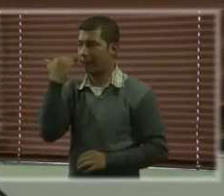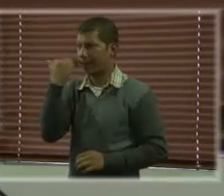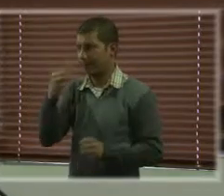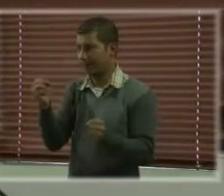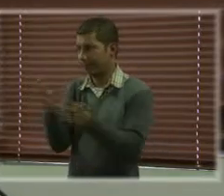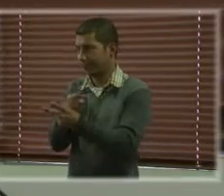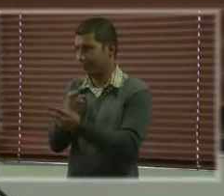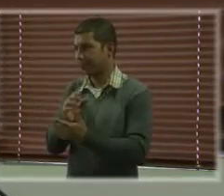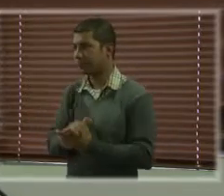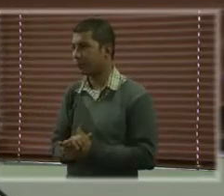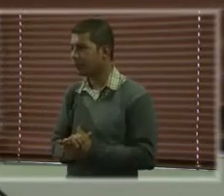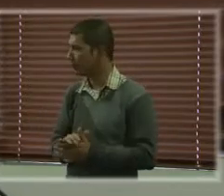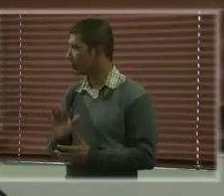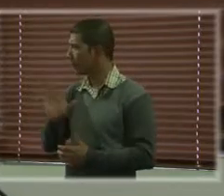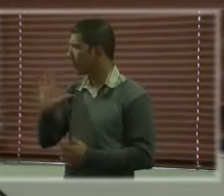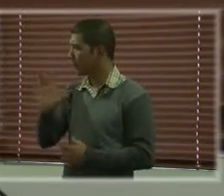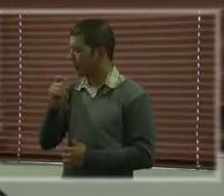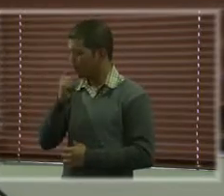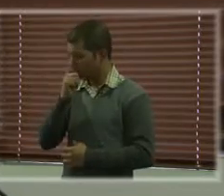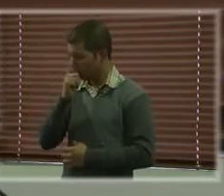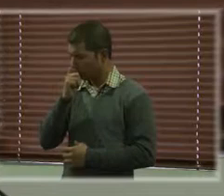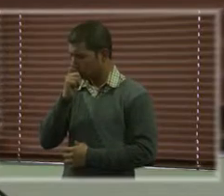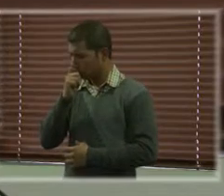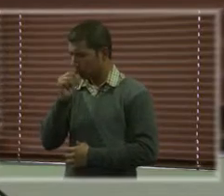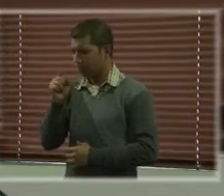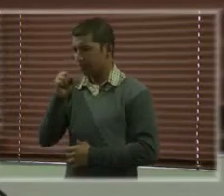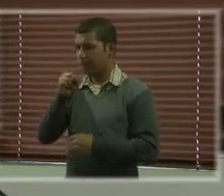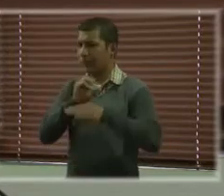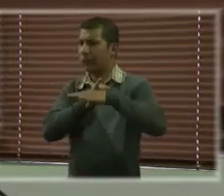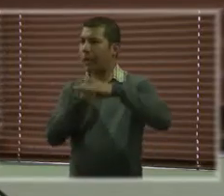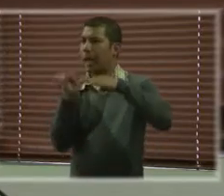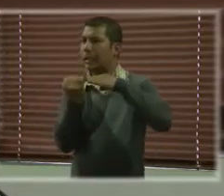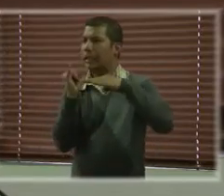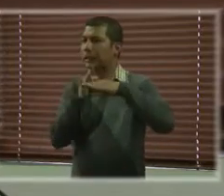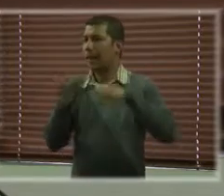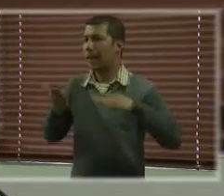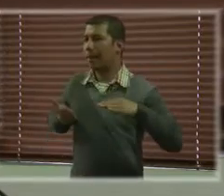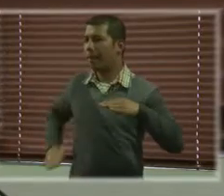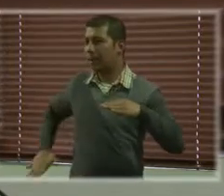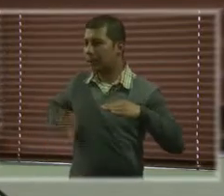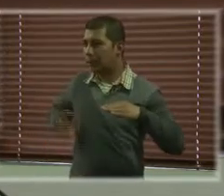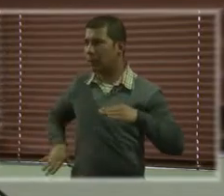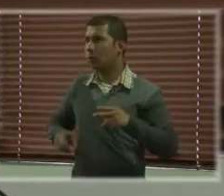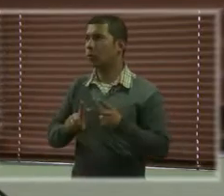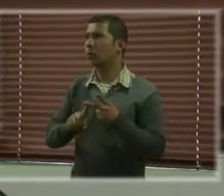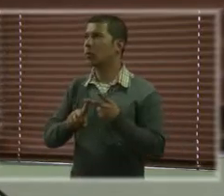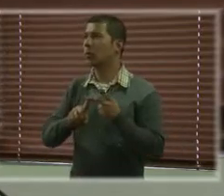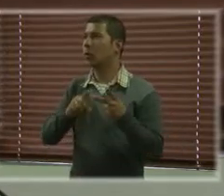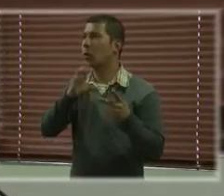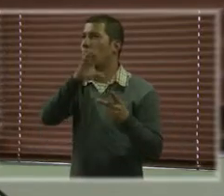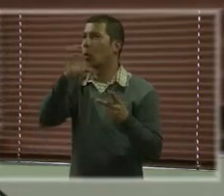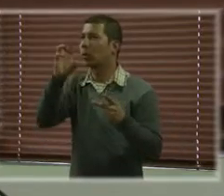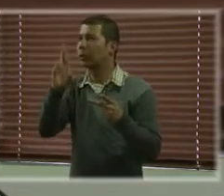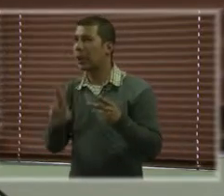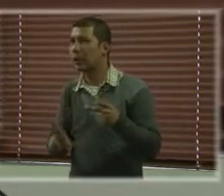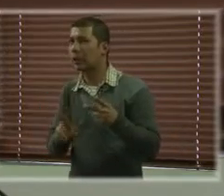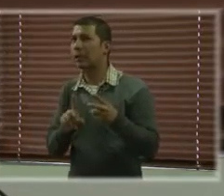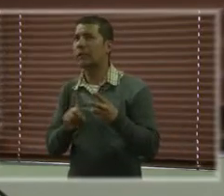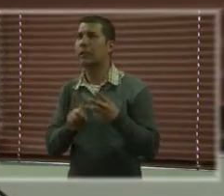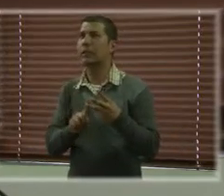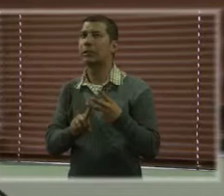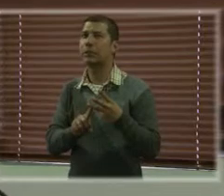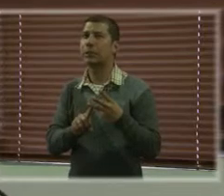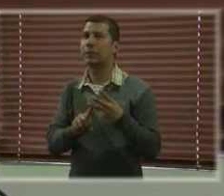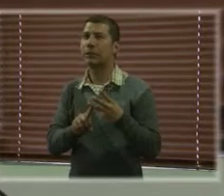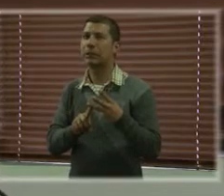decir, a ver, voy a ver, la del Pacífico, la de Costa Rica, serán como de esas